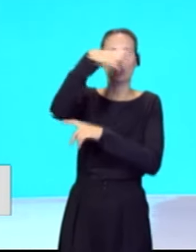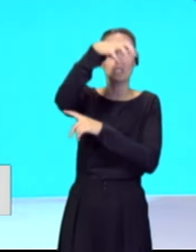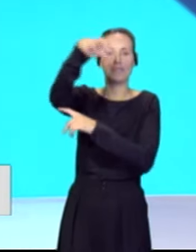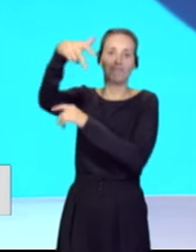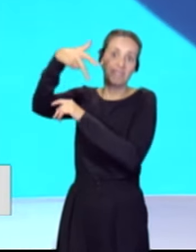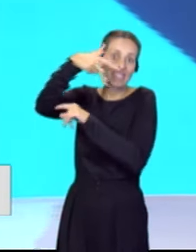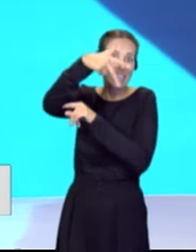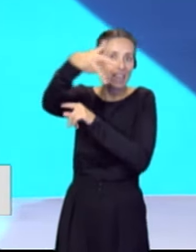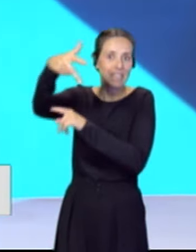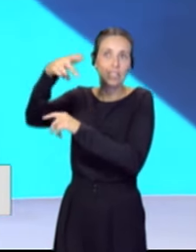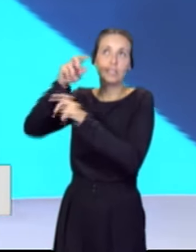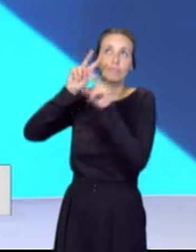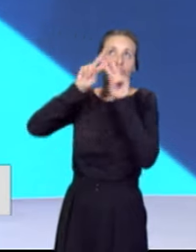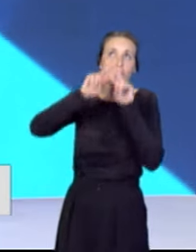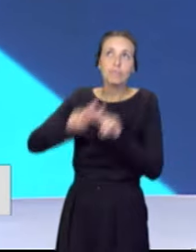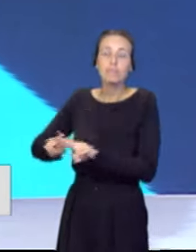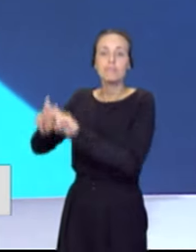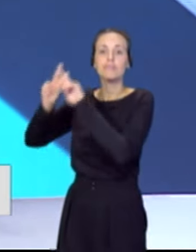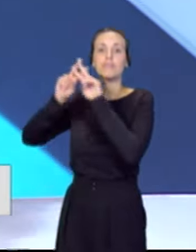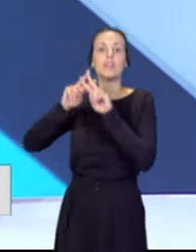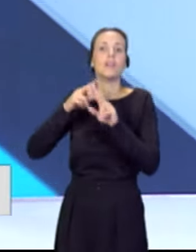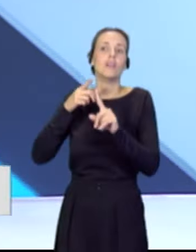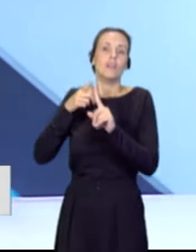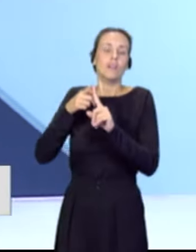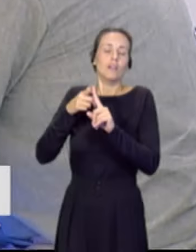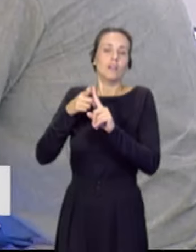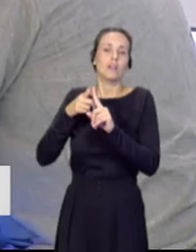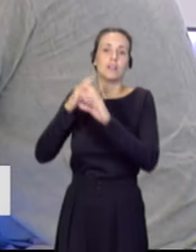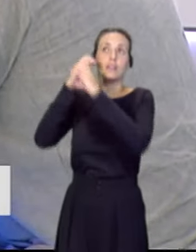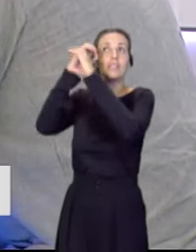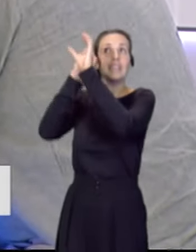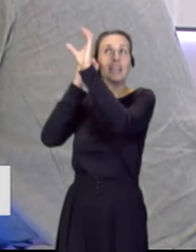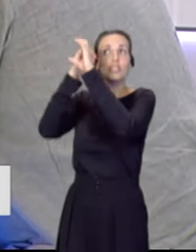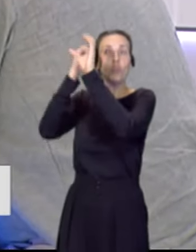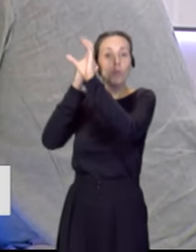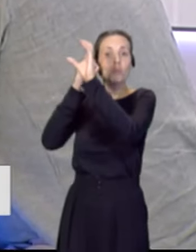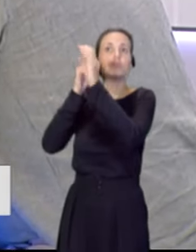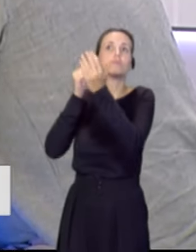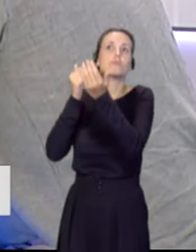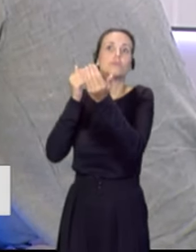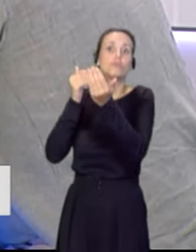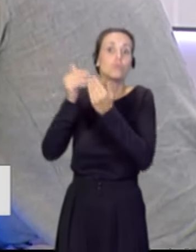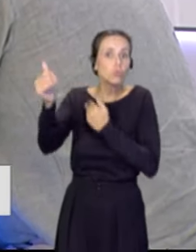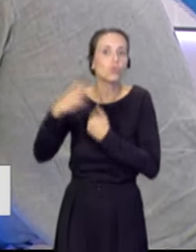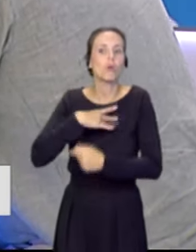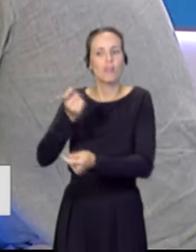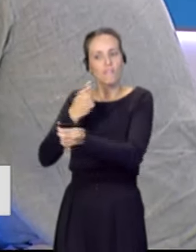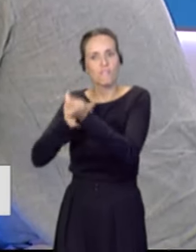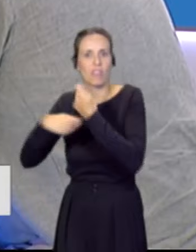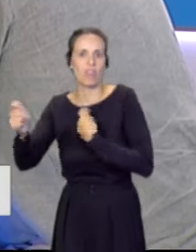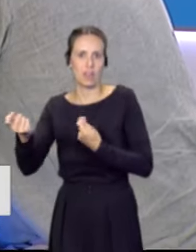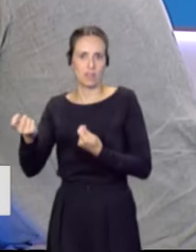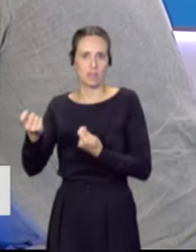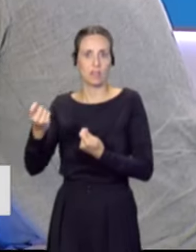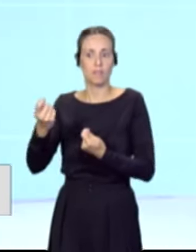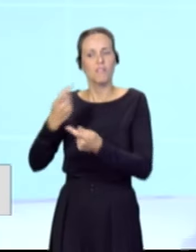planificando adicionalmente y como fuente de valor el que estos telescopios puedan enajenarse en el futuro, puedan venderse a entidades